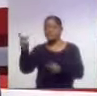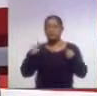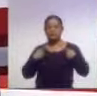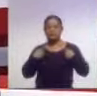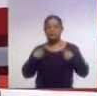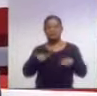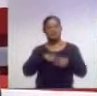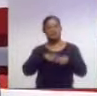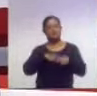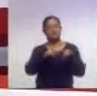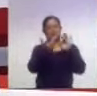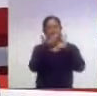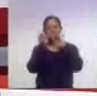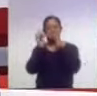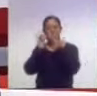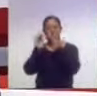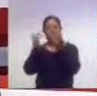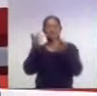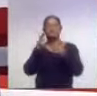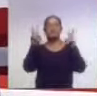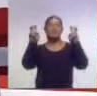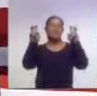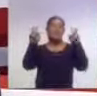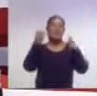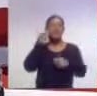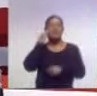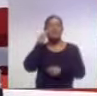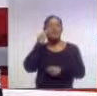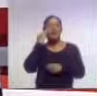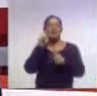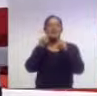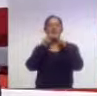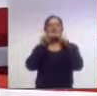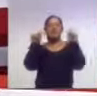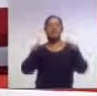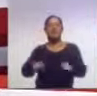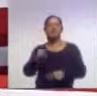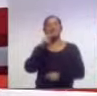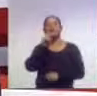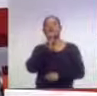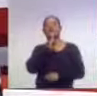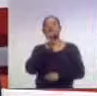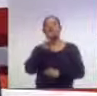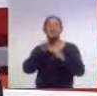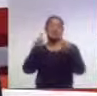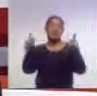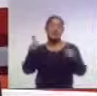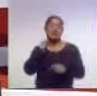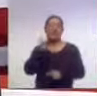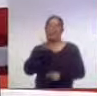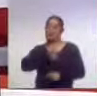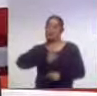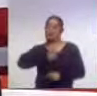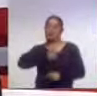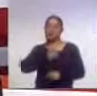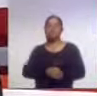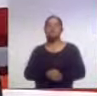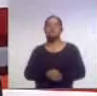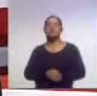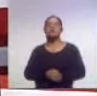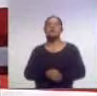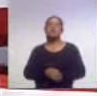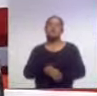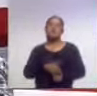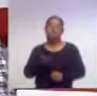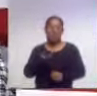sigue simultáneamente a través de nuestra página en Facebook, Sistema de Noticias Tlaxcala, ahí con muchísimo gusto estamos para